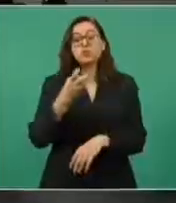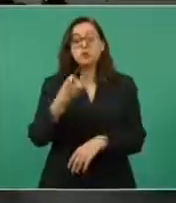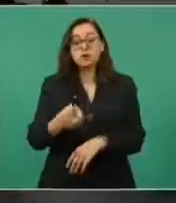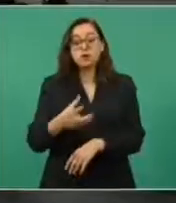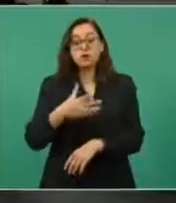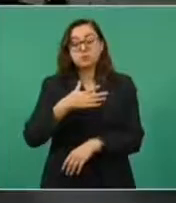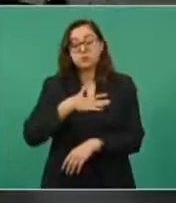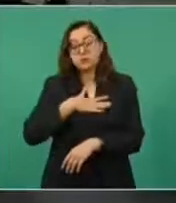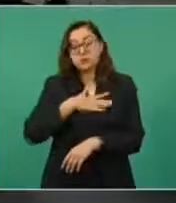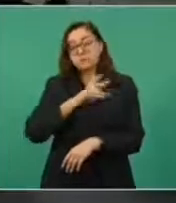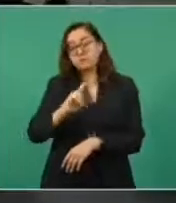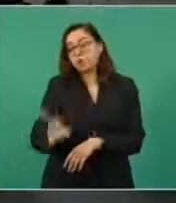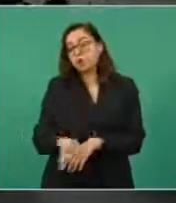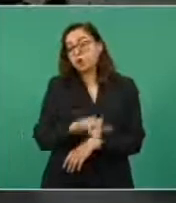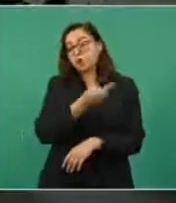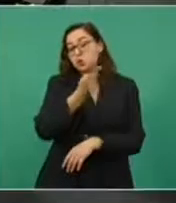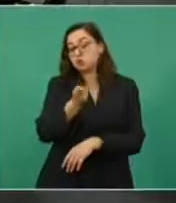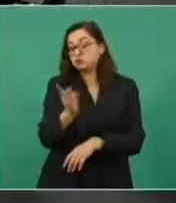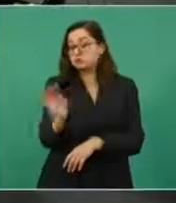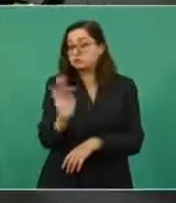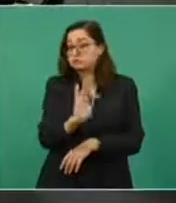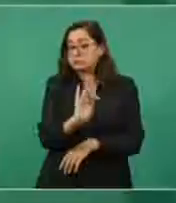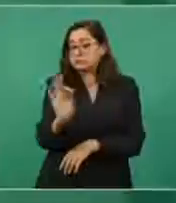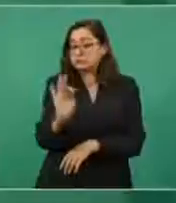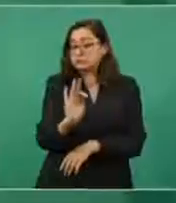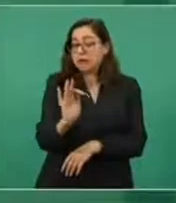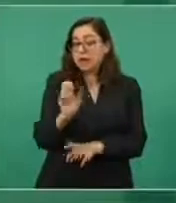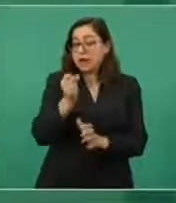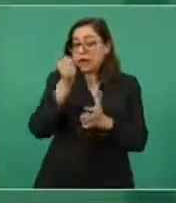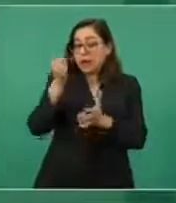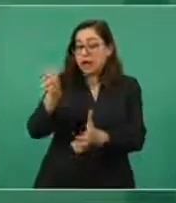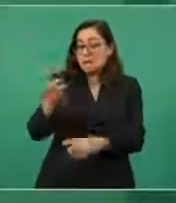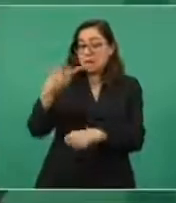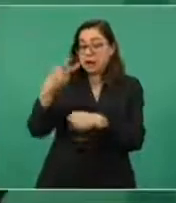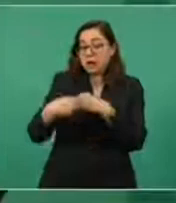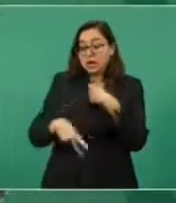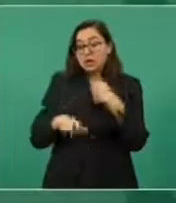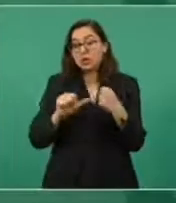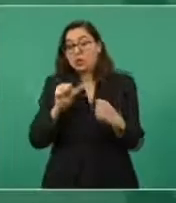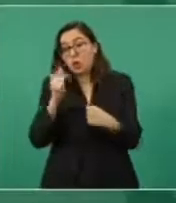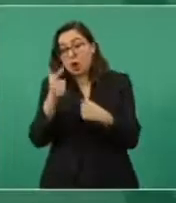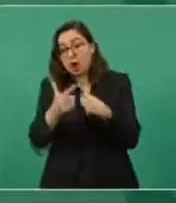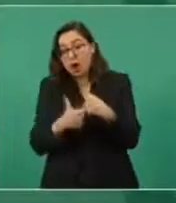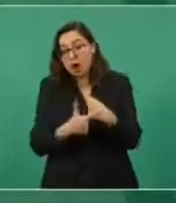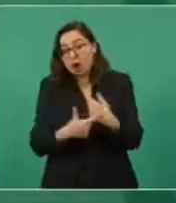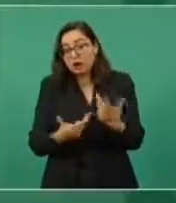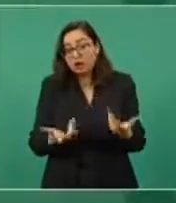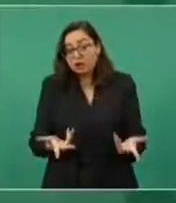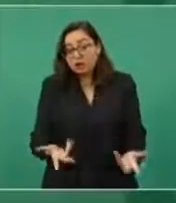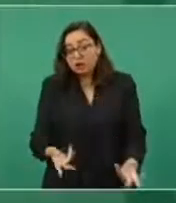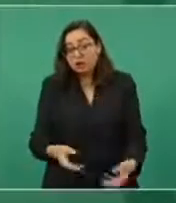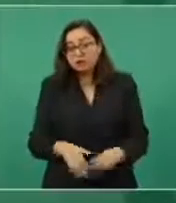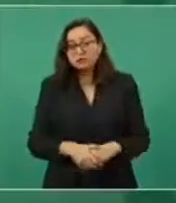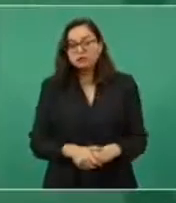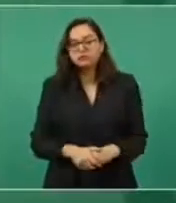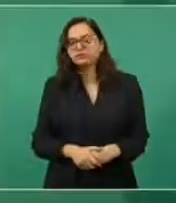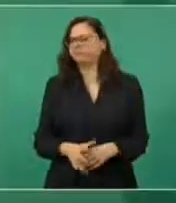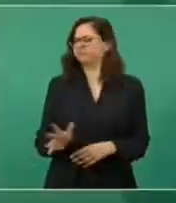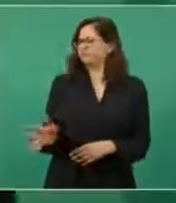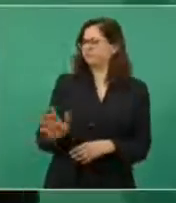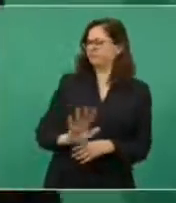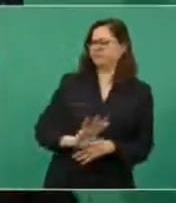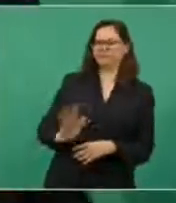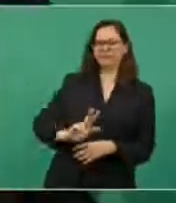un riesgo… No, eso sí les puedo decir. Tenemos ya autorizado el presupuesto para el año próximo, no tenemos